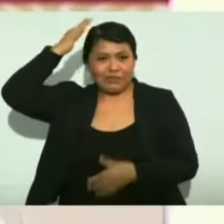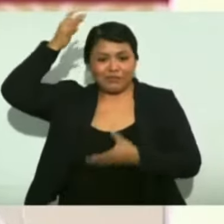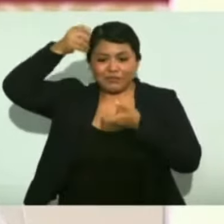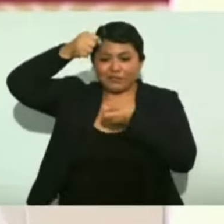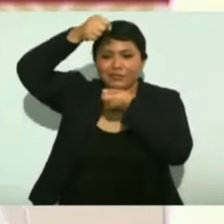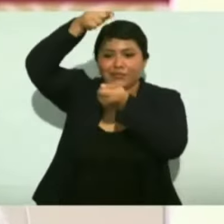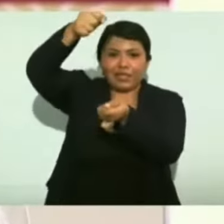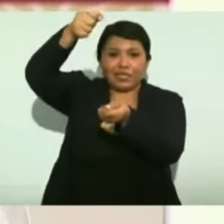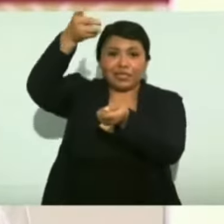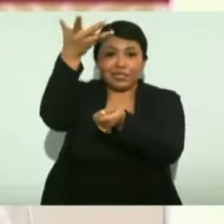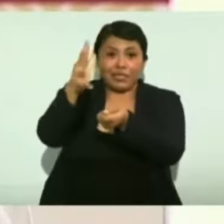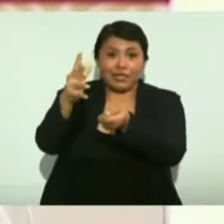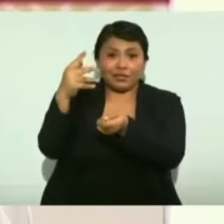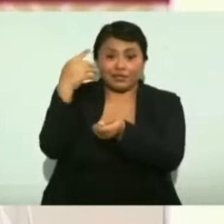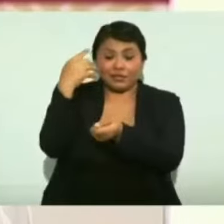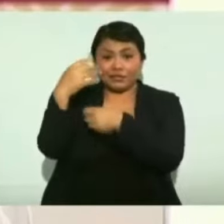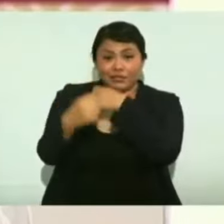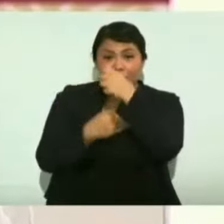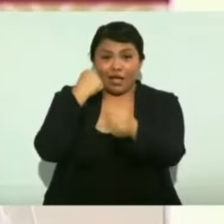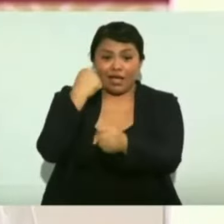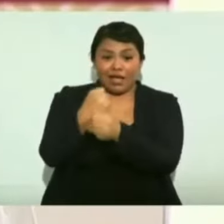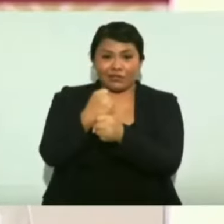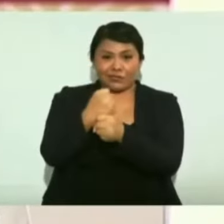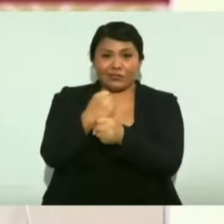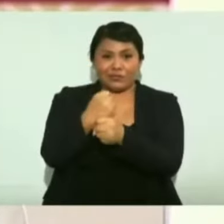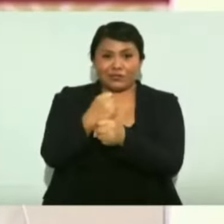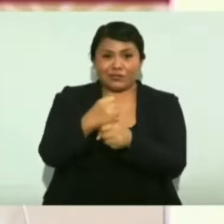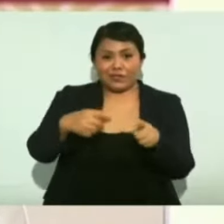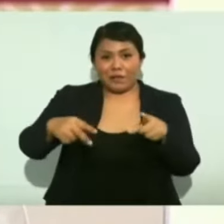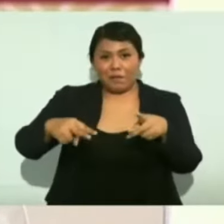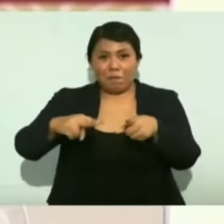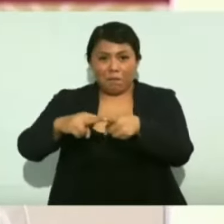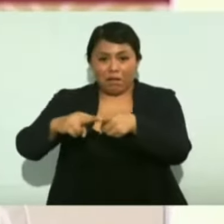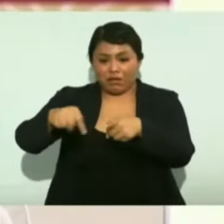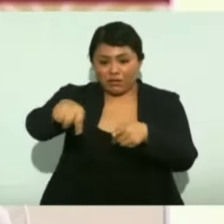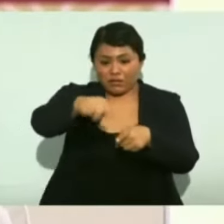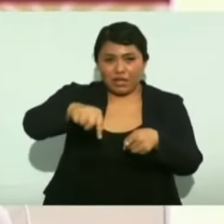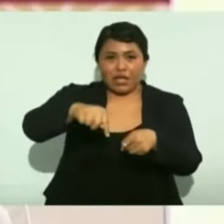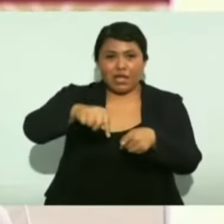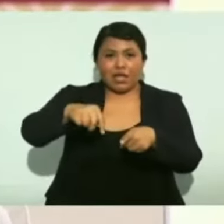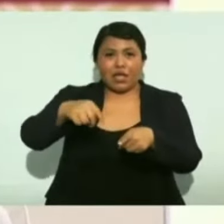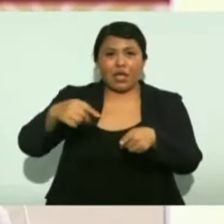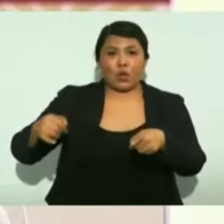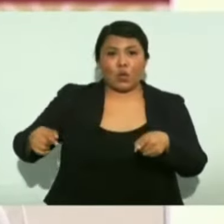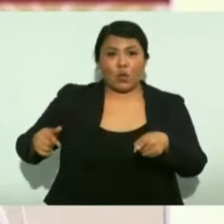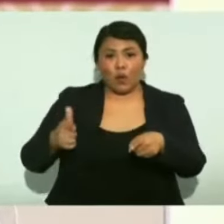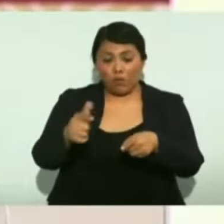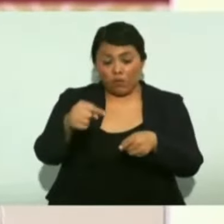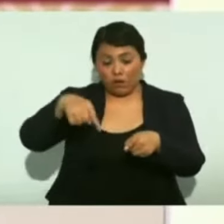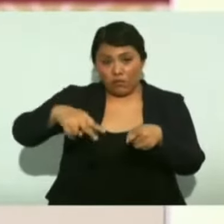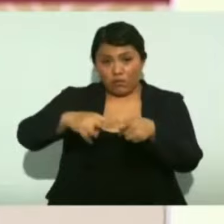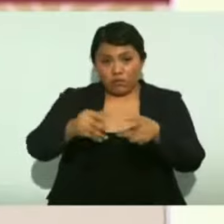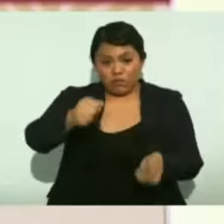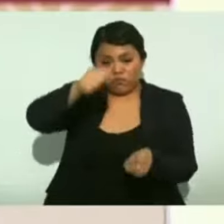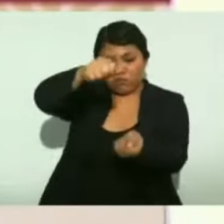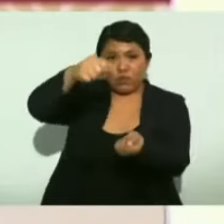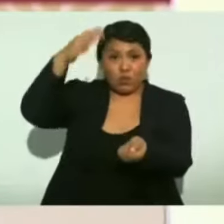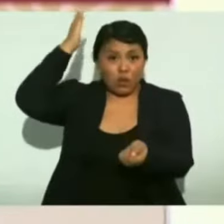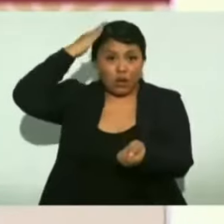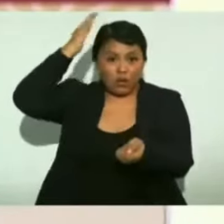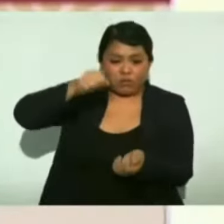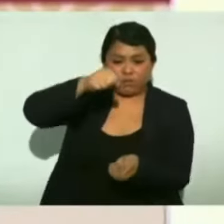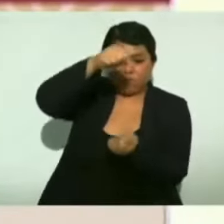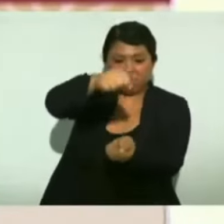años en la plaza principal de Guanajuato, porque se había atrevido